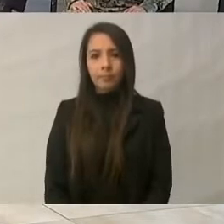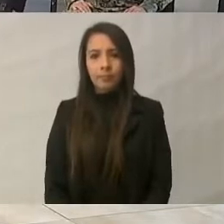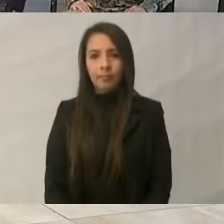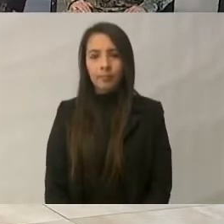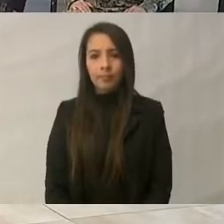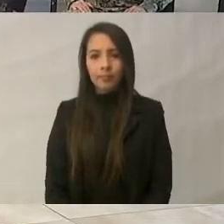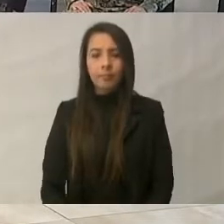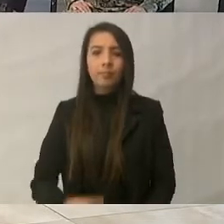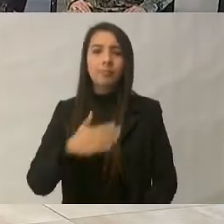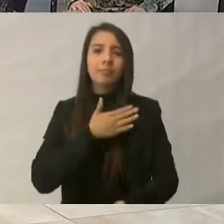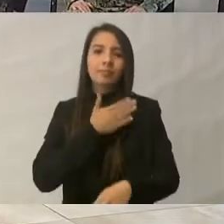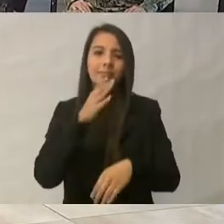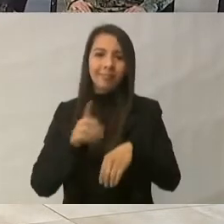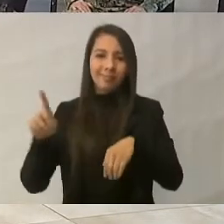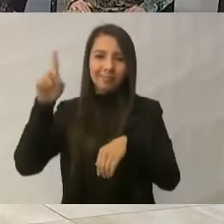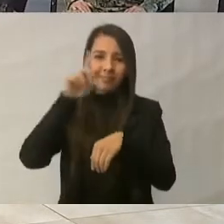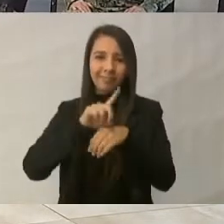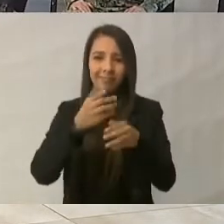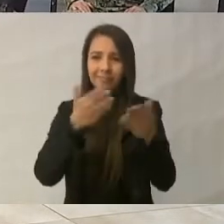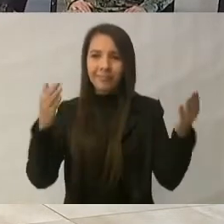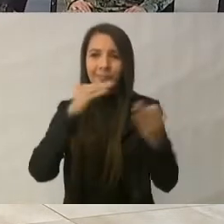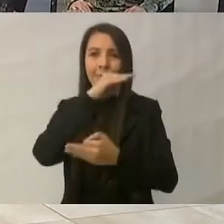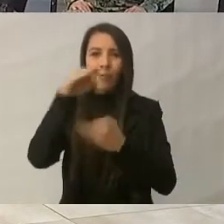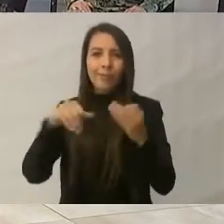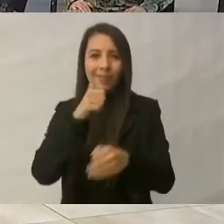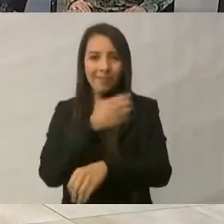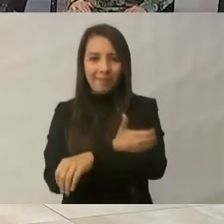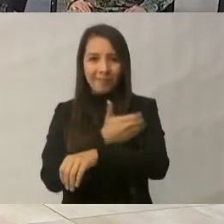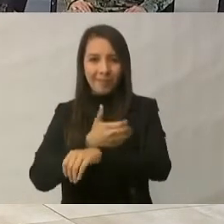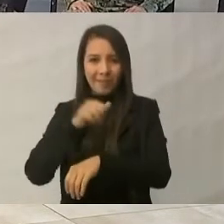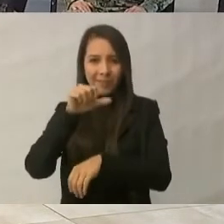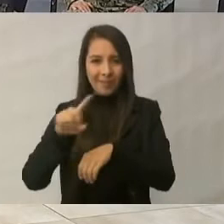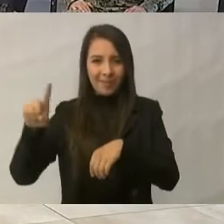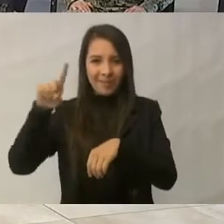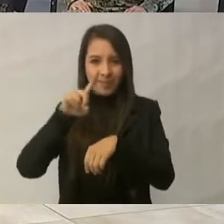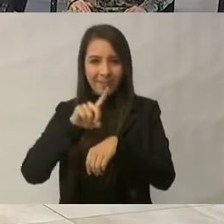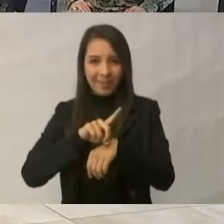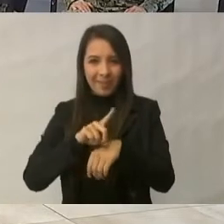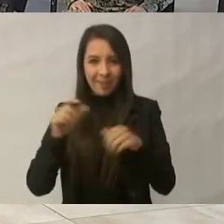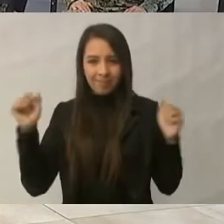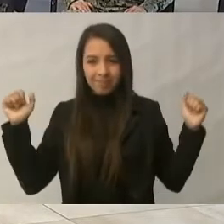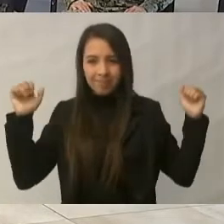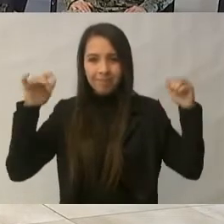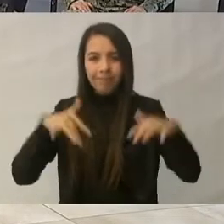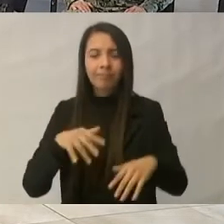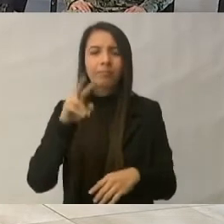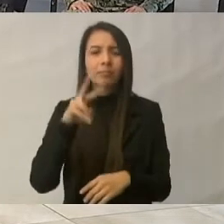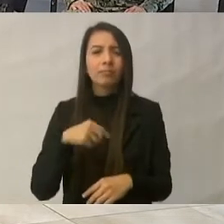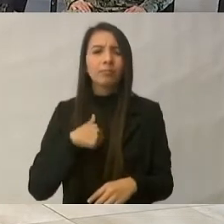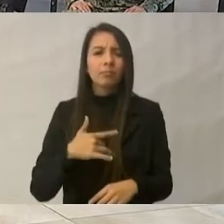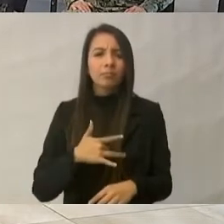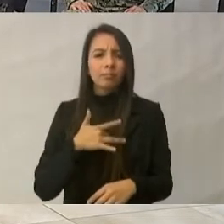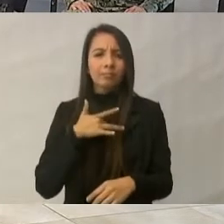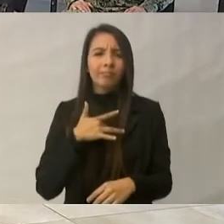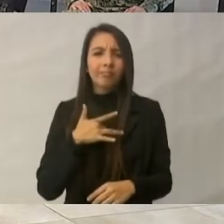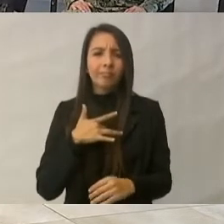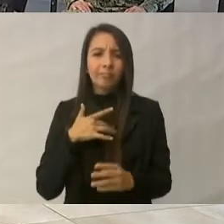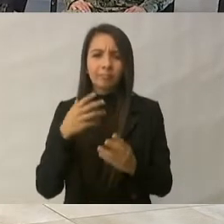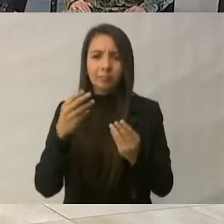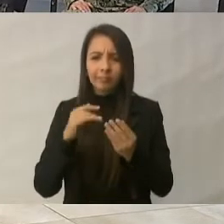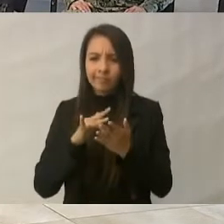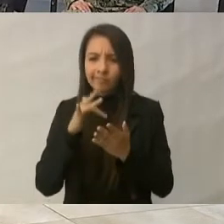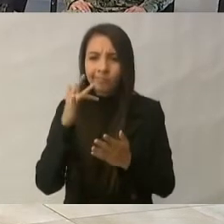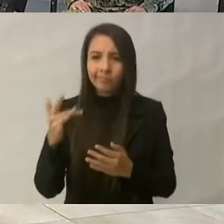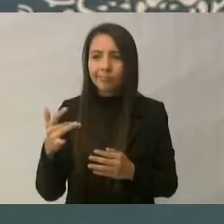Muy buenos días a todos los que nos acompañan el día de hoy. Me es muy grato acompañar nuevamente al presidente